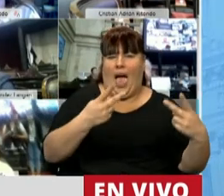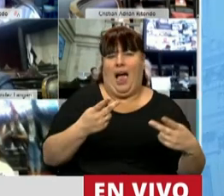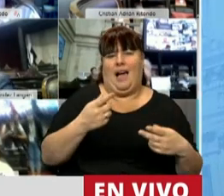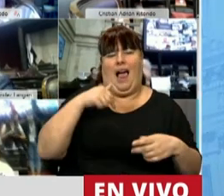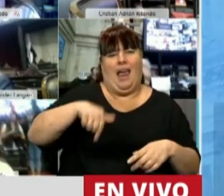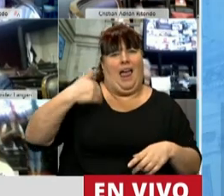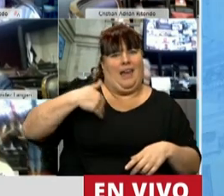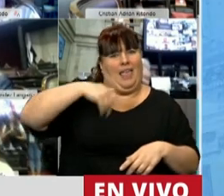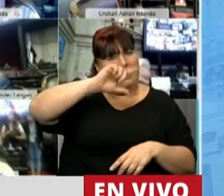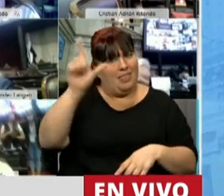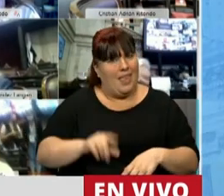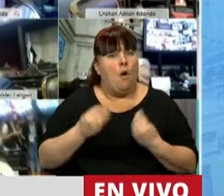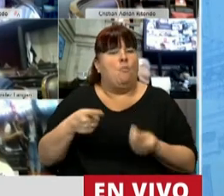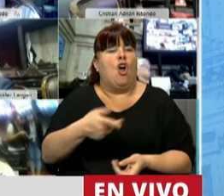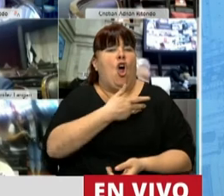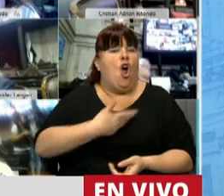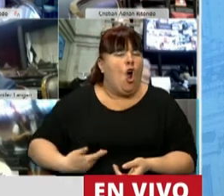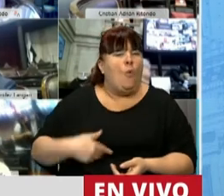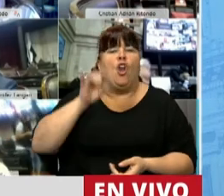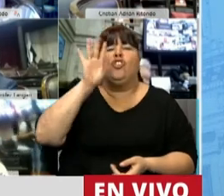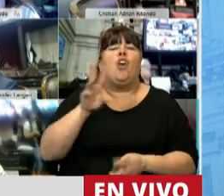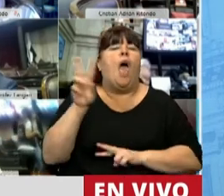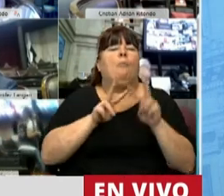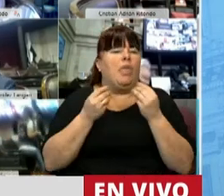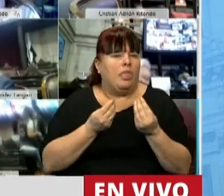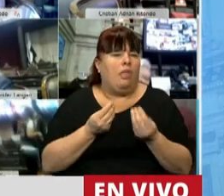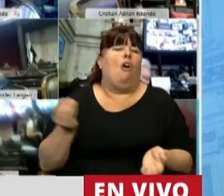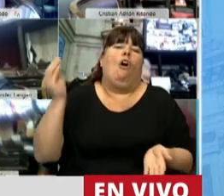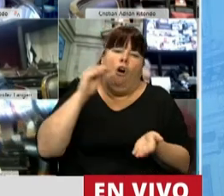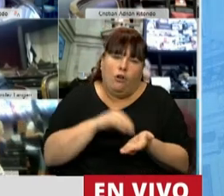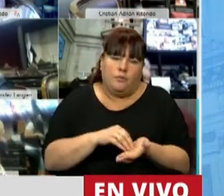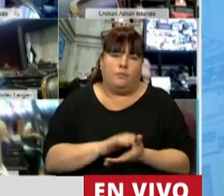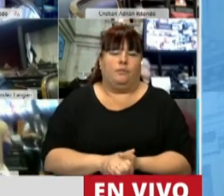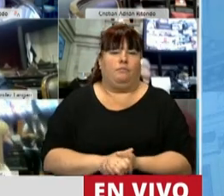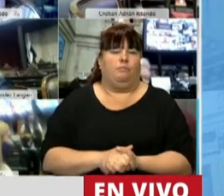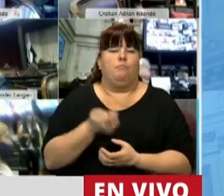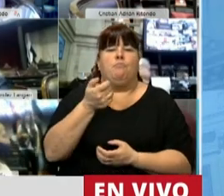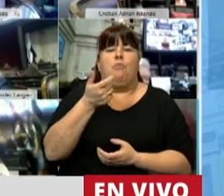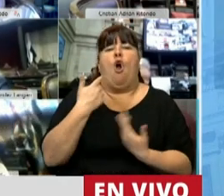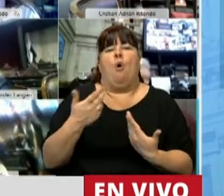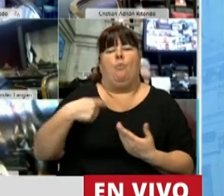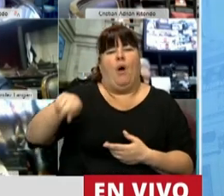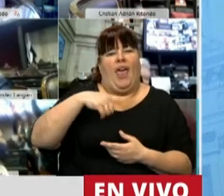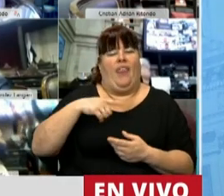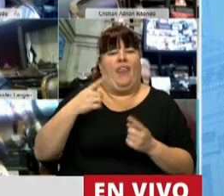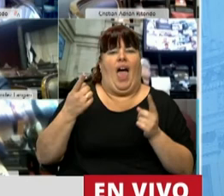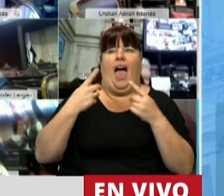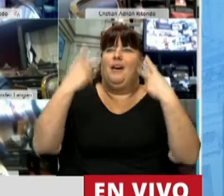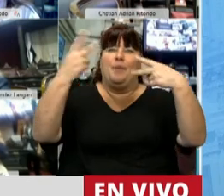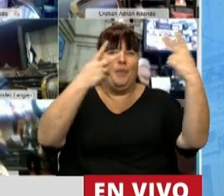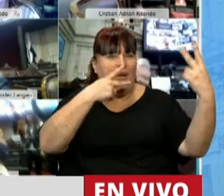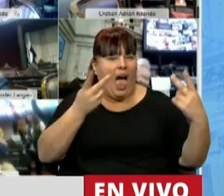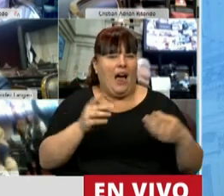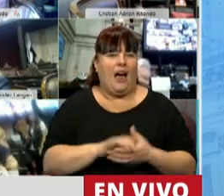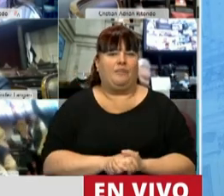nuestro país, ya que este gobierno lo único que busca es que nuevamente sean unos pocos los que puedan conectarse